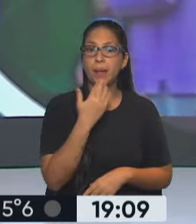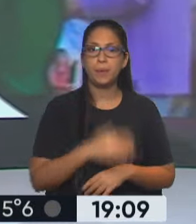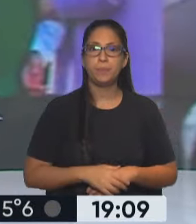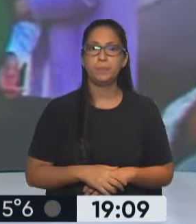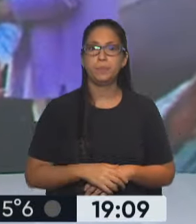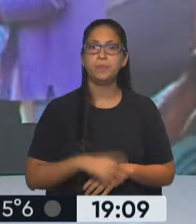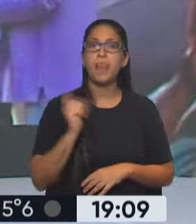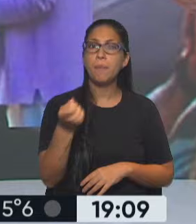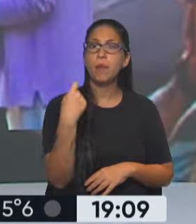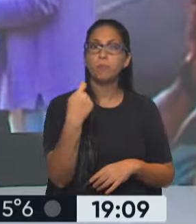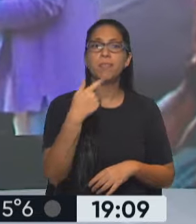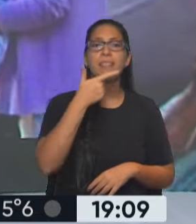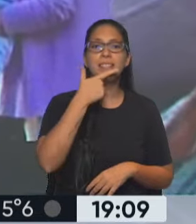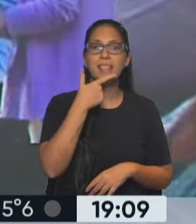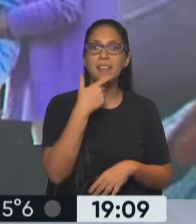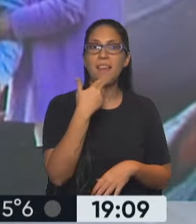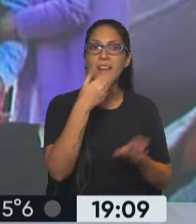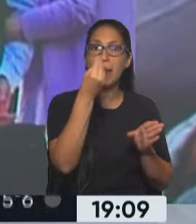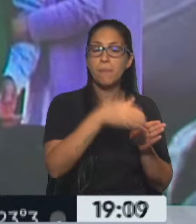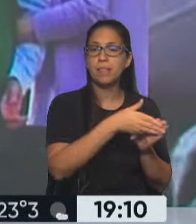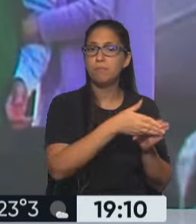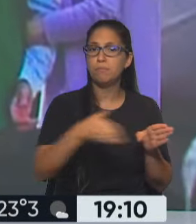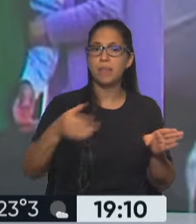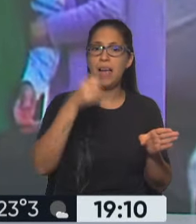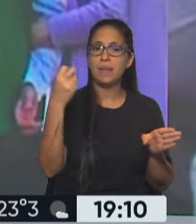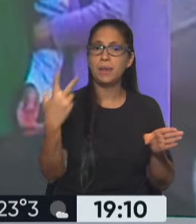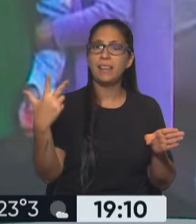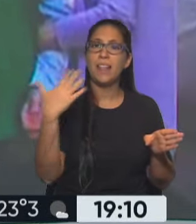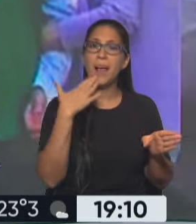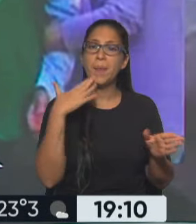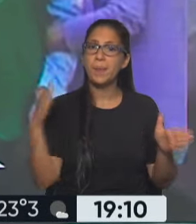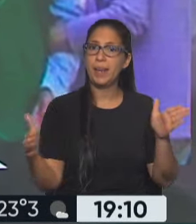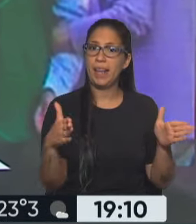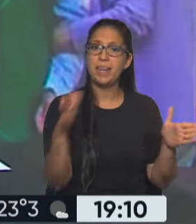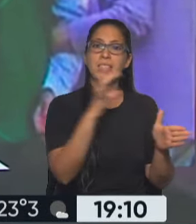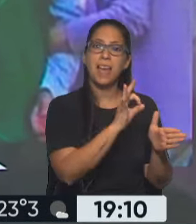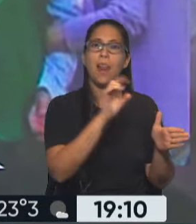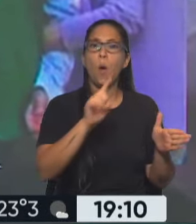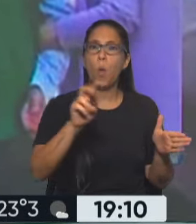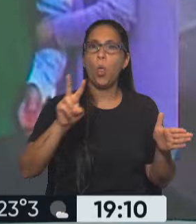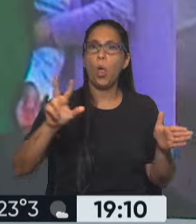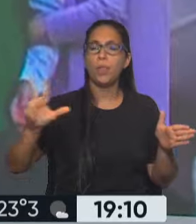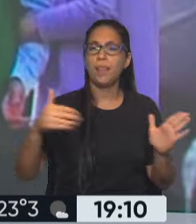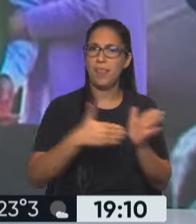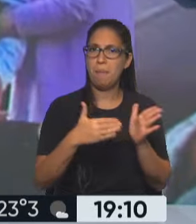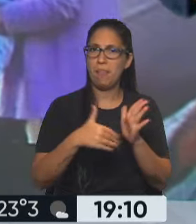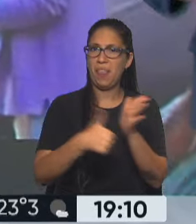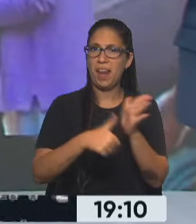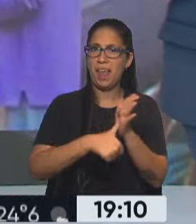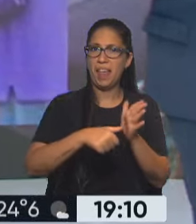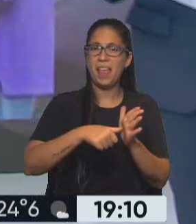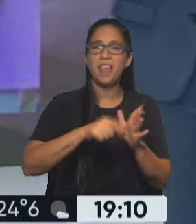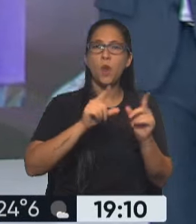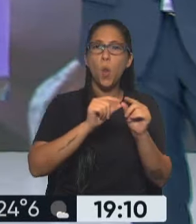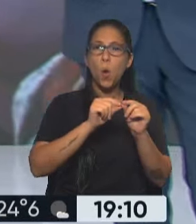punto de partida, 17 de abril, hasta el 23 de abril tiene que ver justamente con la terminación del DNI.